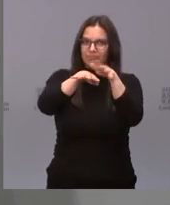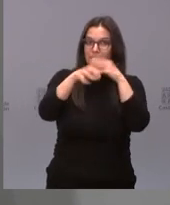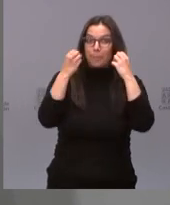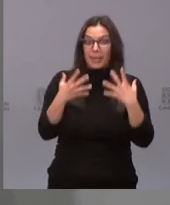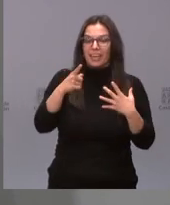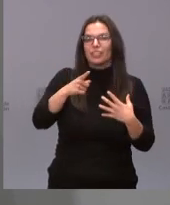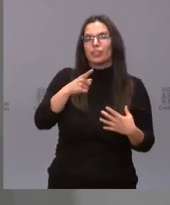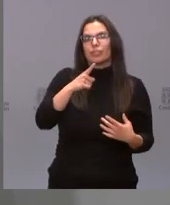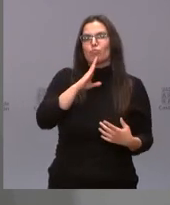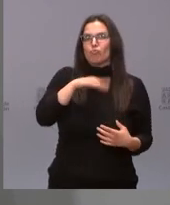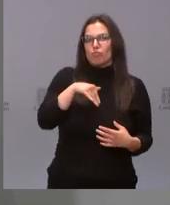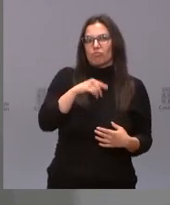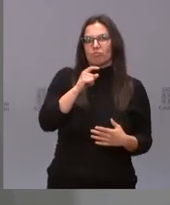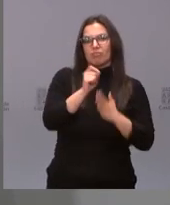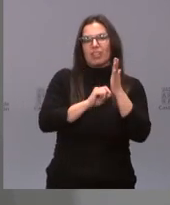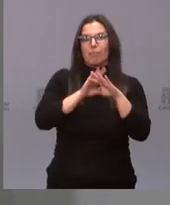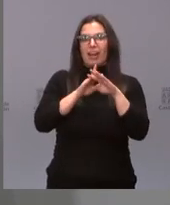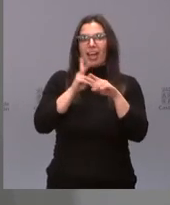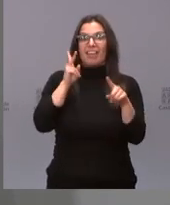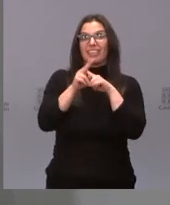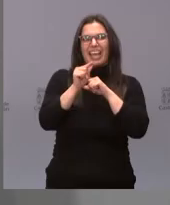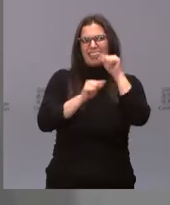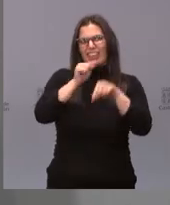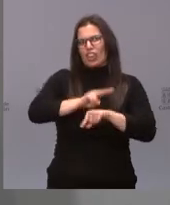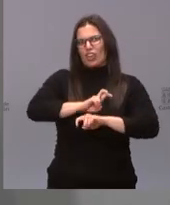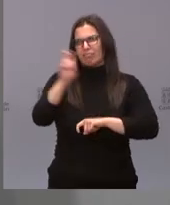medida de prevención de infecciones.